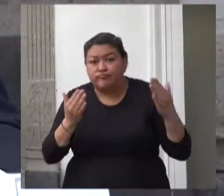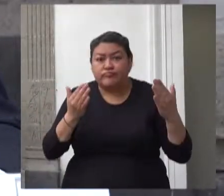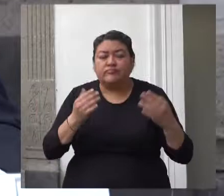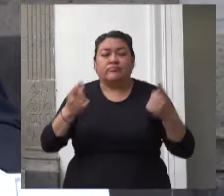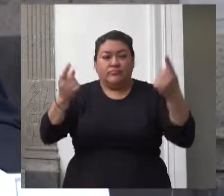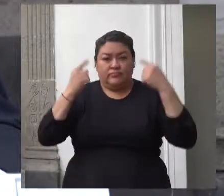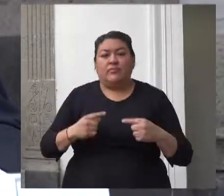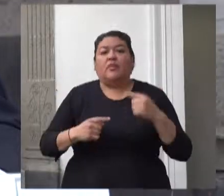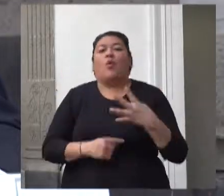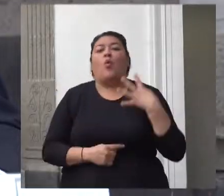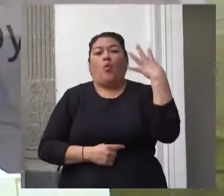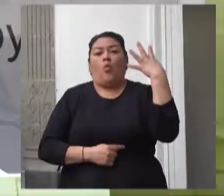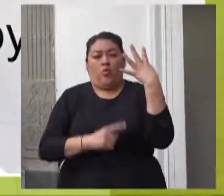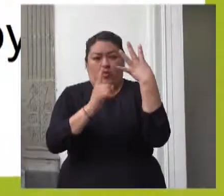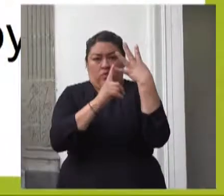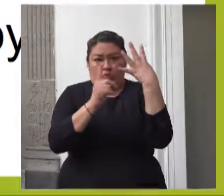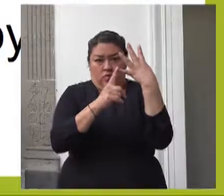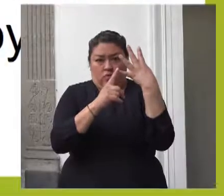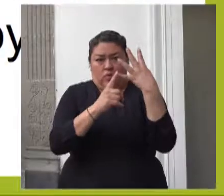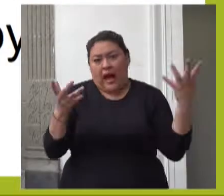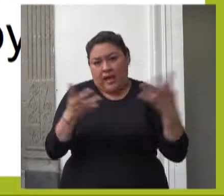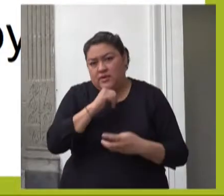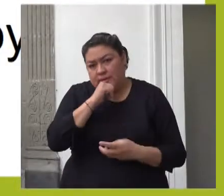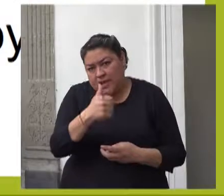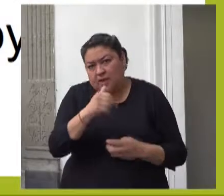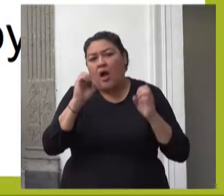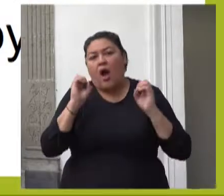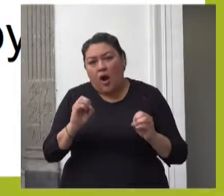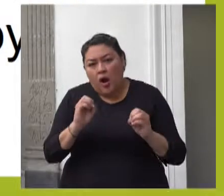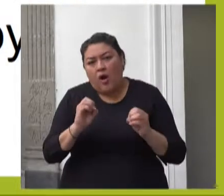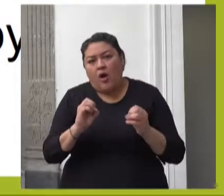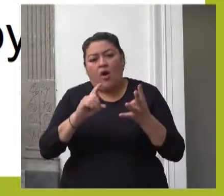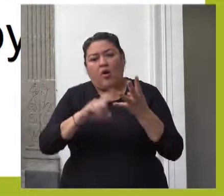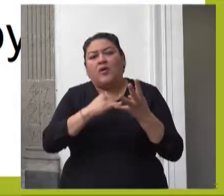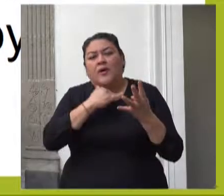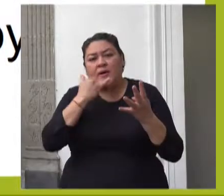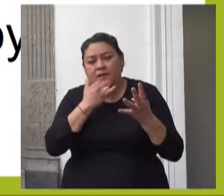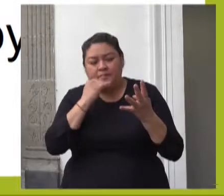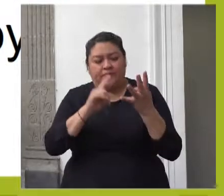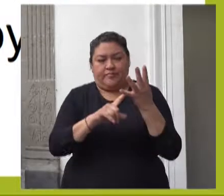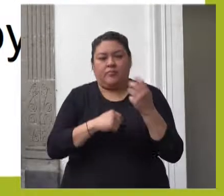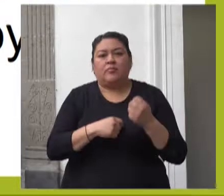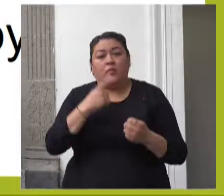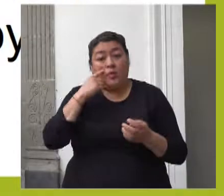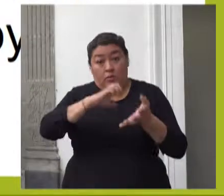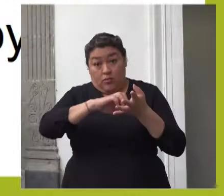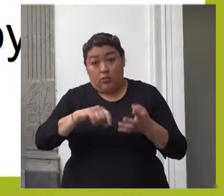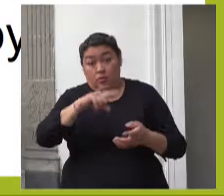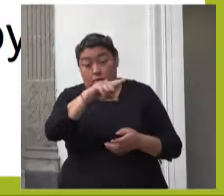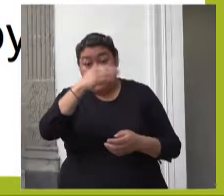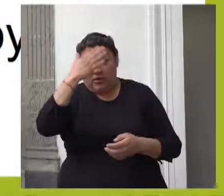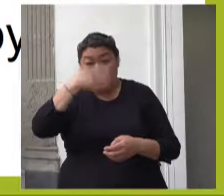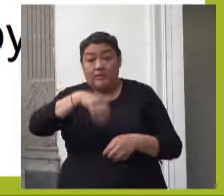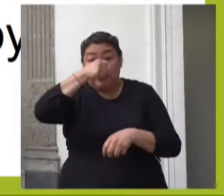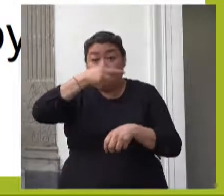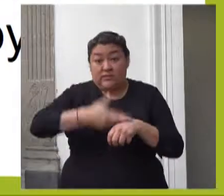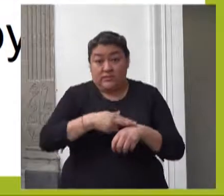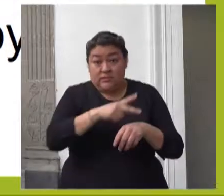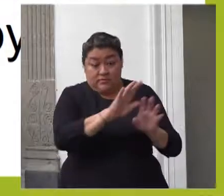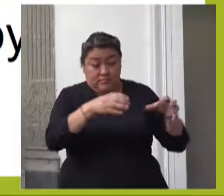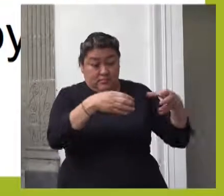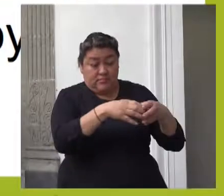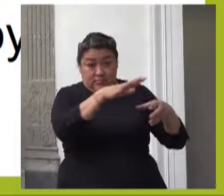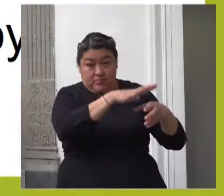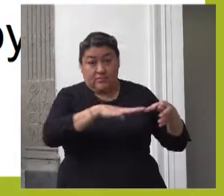acción u omisión irregularidades en los censos realizados por la secretaría de bienestar